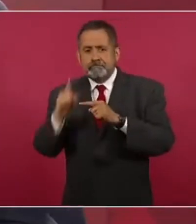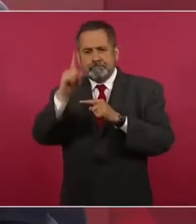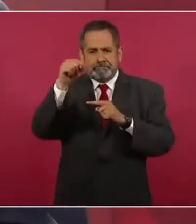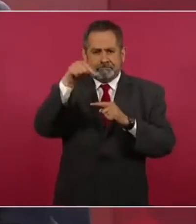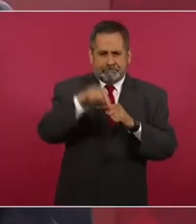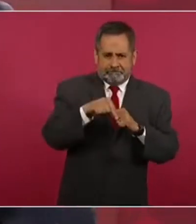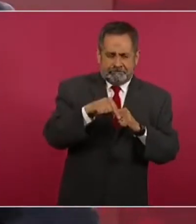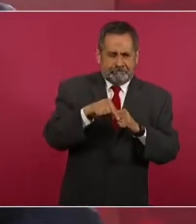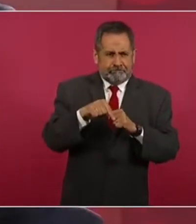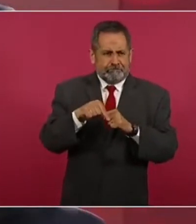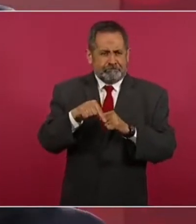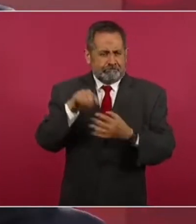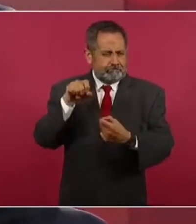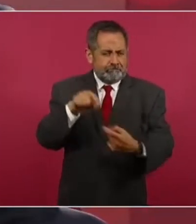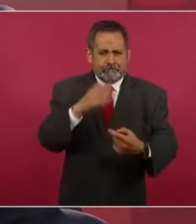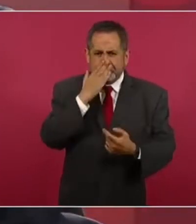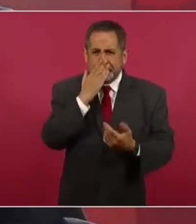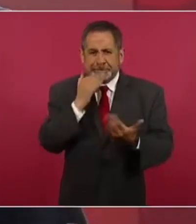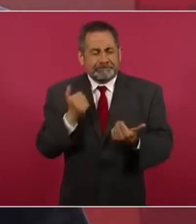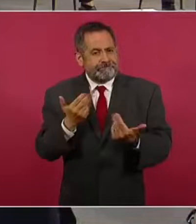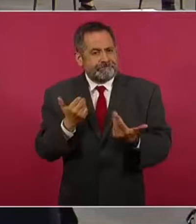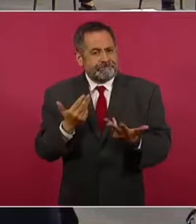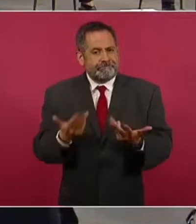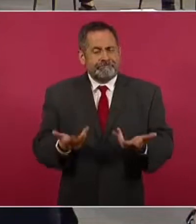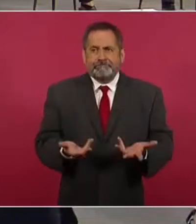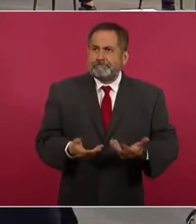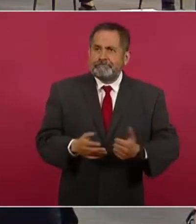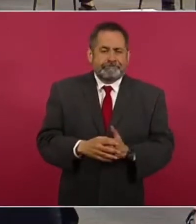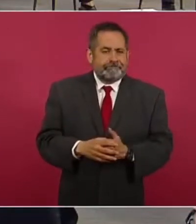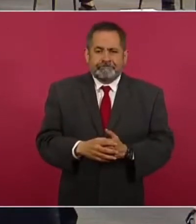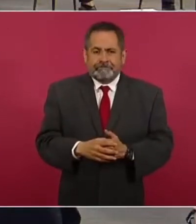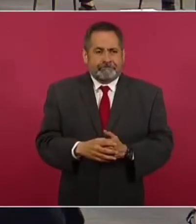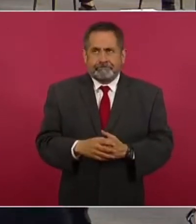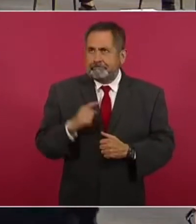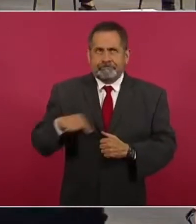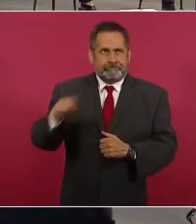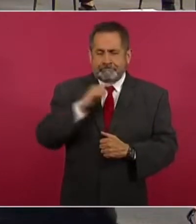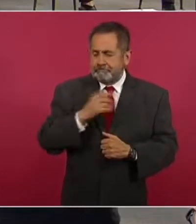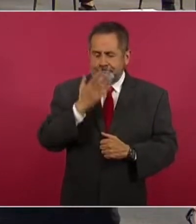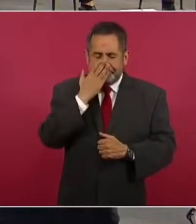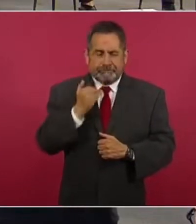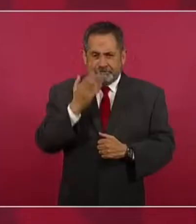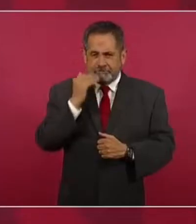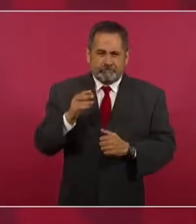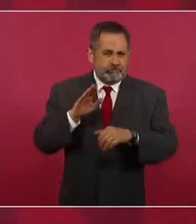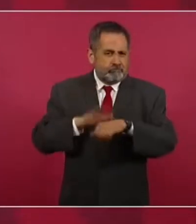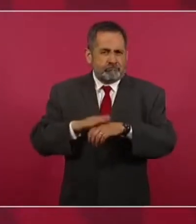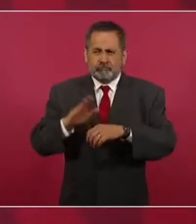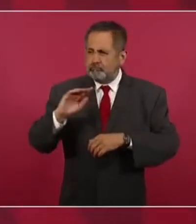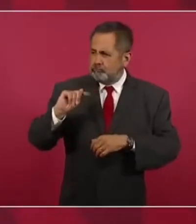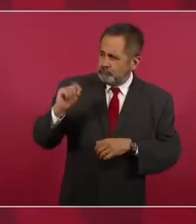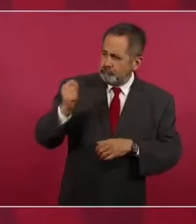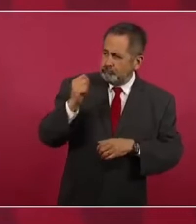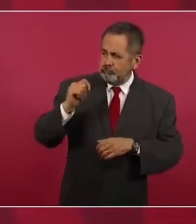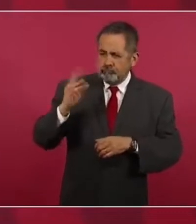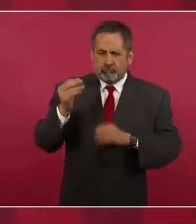Todavía no hay un desarrollo tecnológico que permita